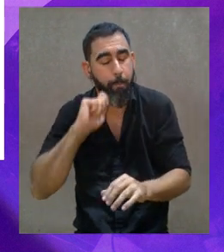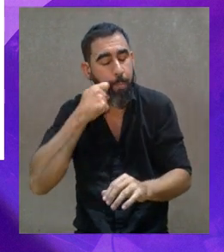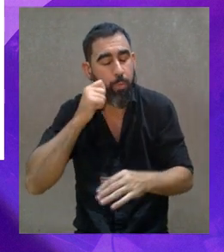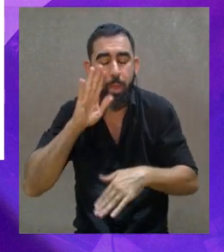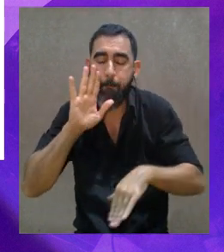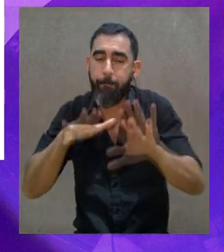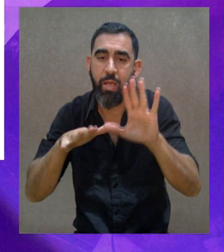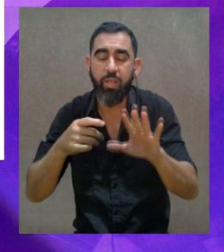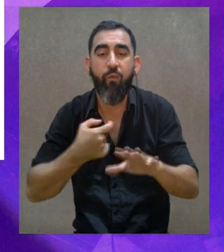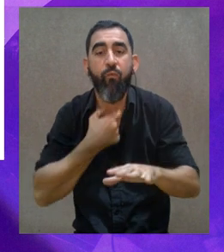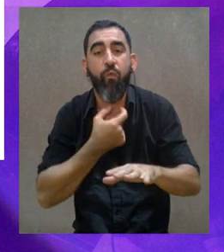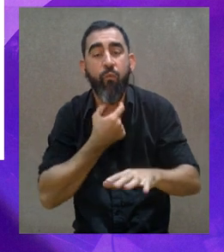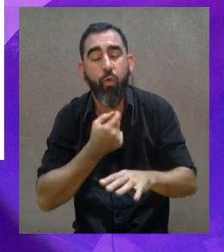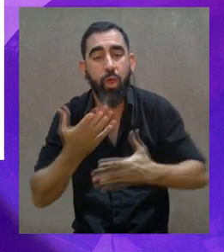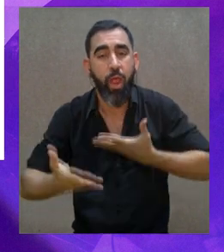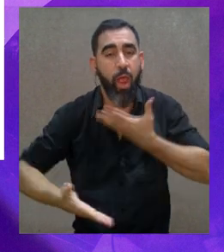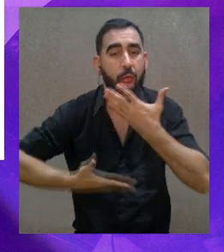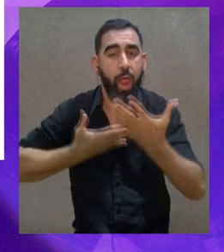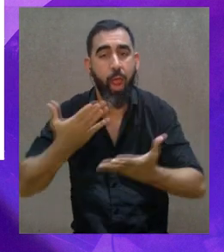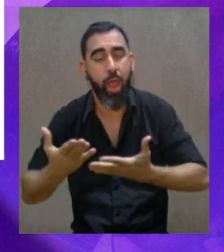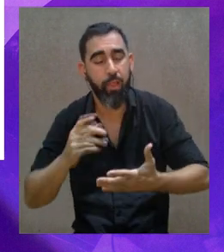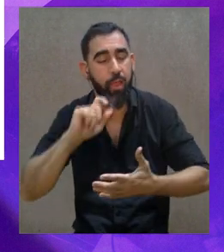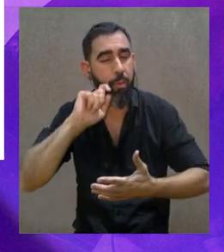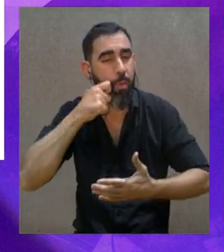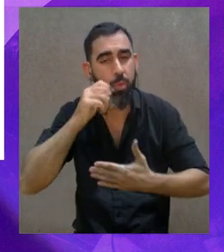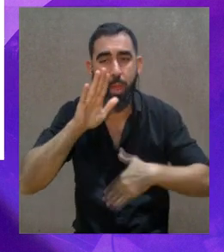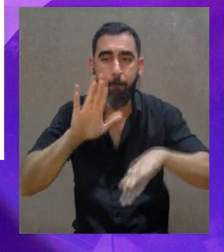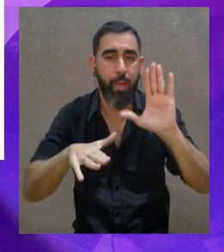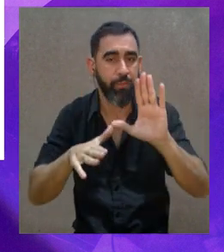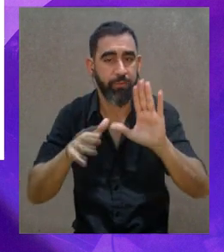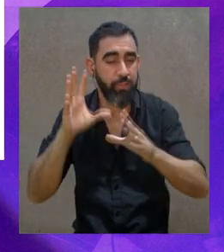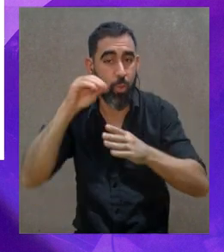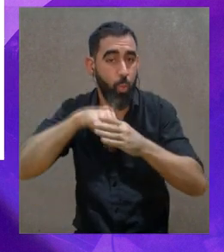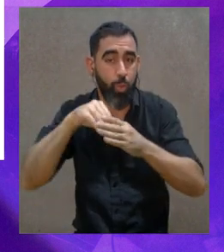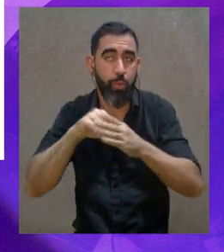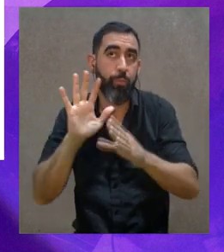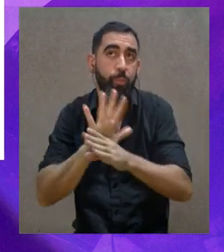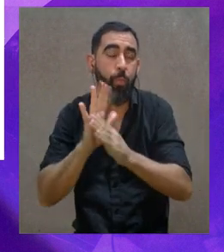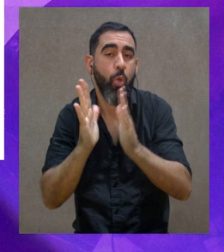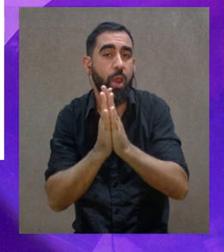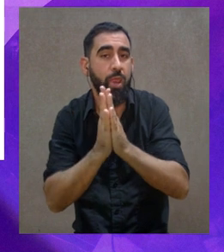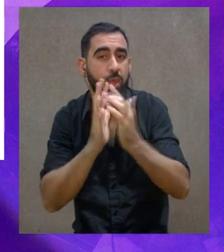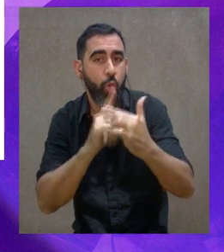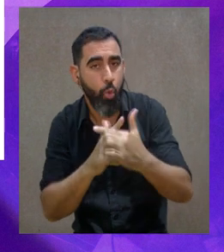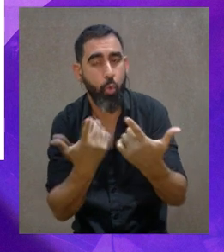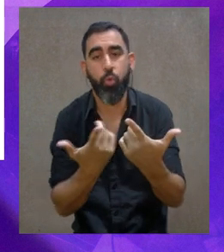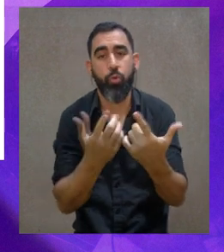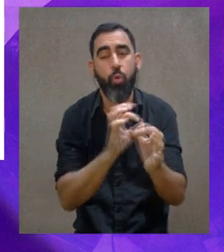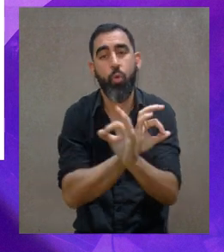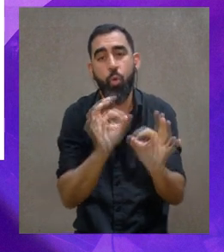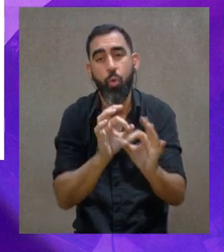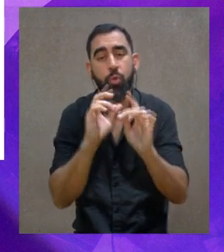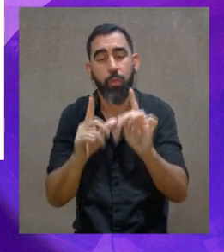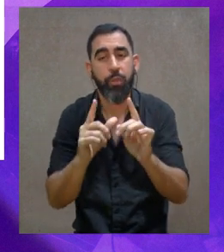lo que más me apasiona es la voz, la voz cantada, la voz hablada, la voz como parte de las religiones, como parte de